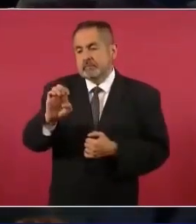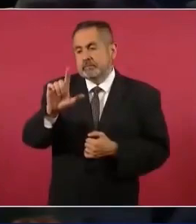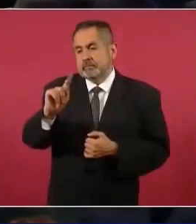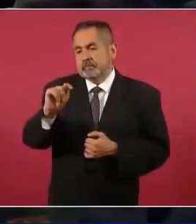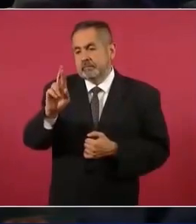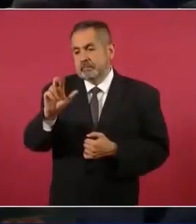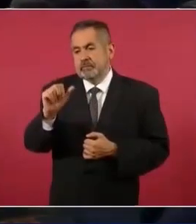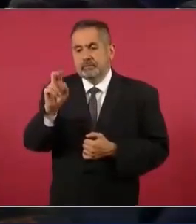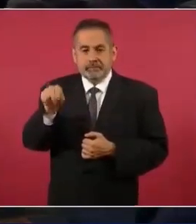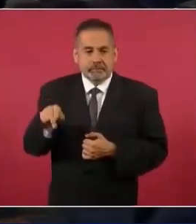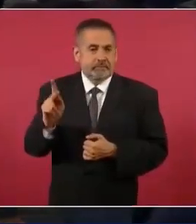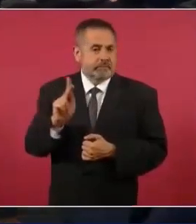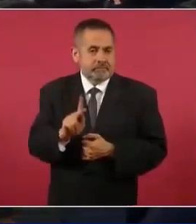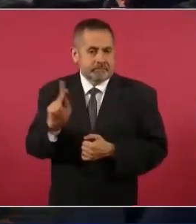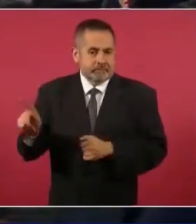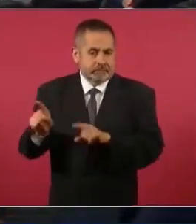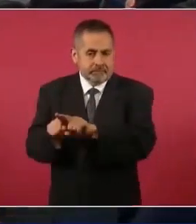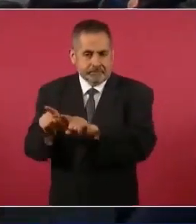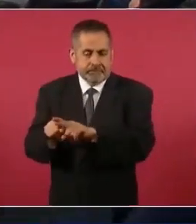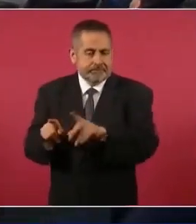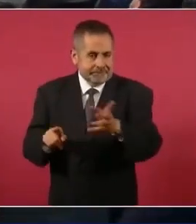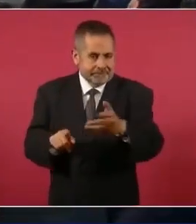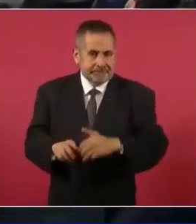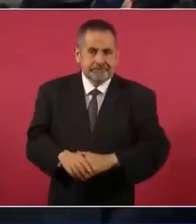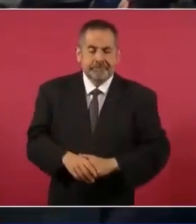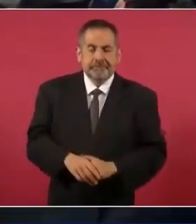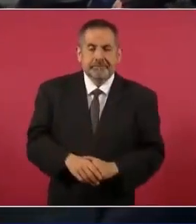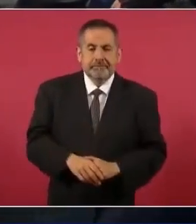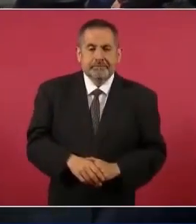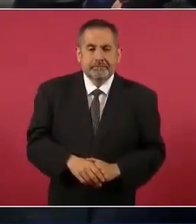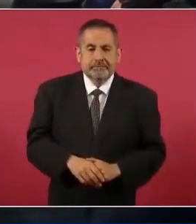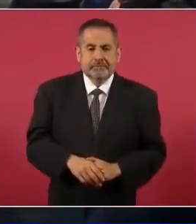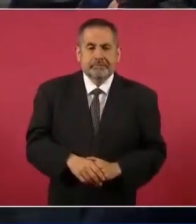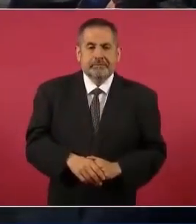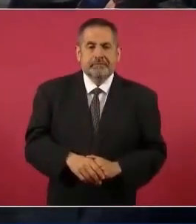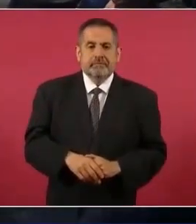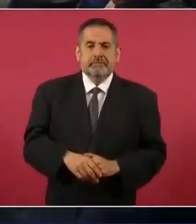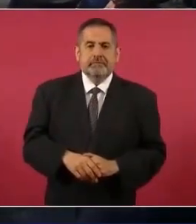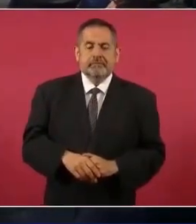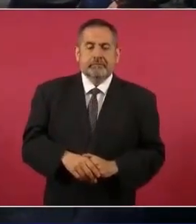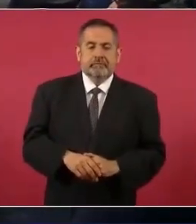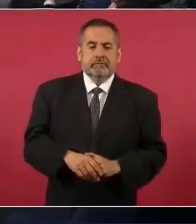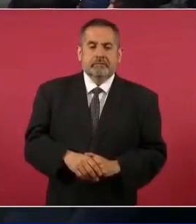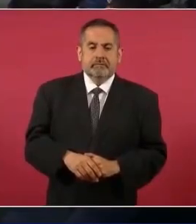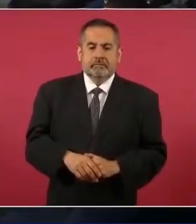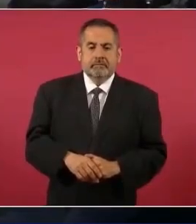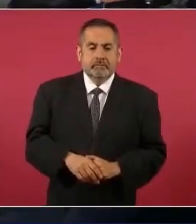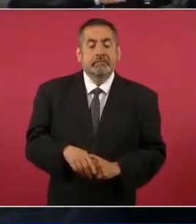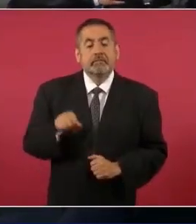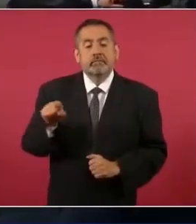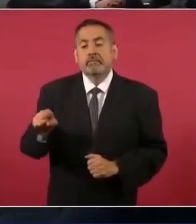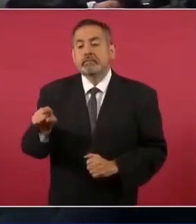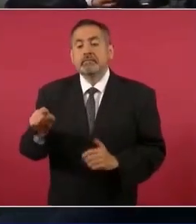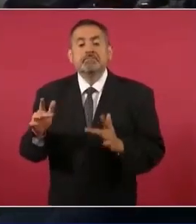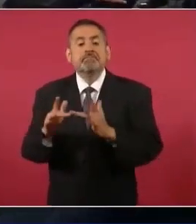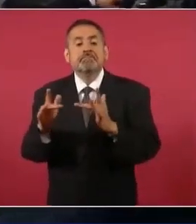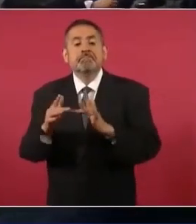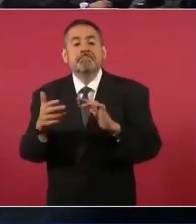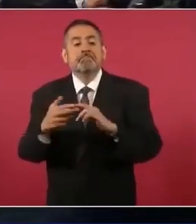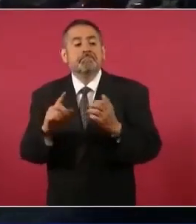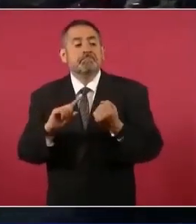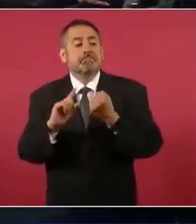tenía vínculos,